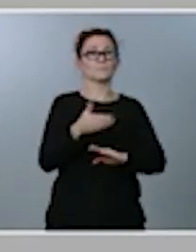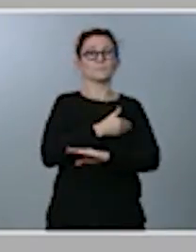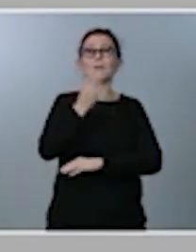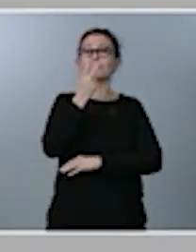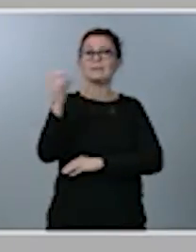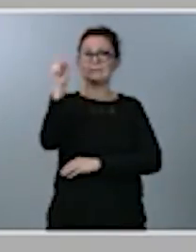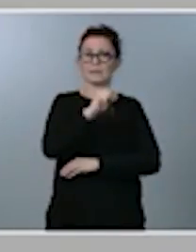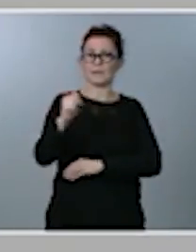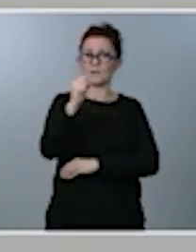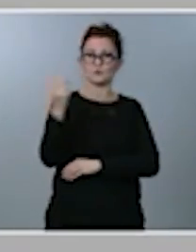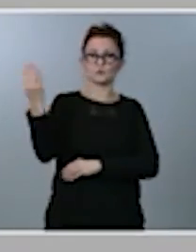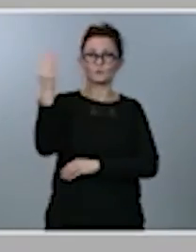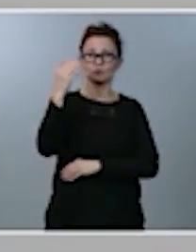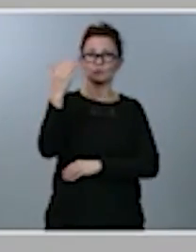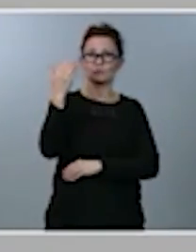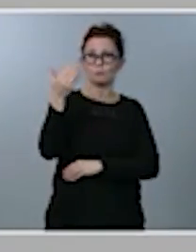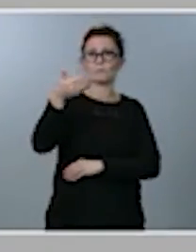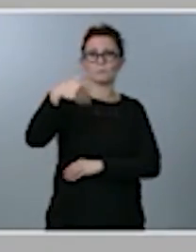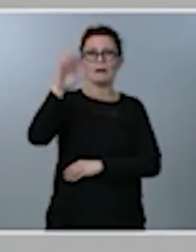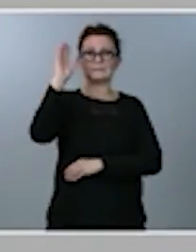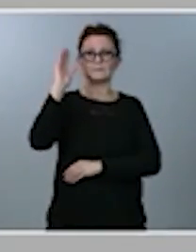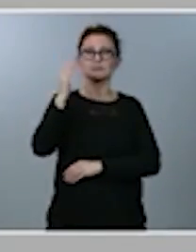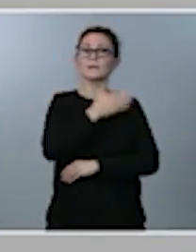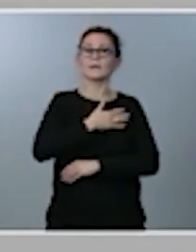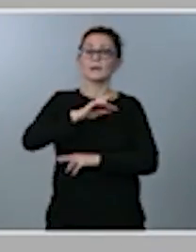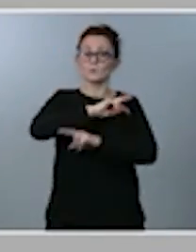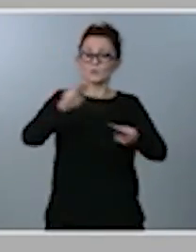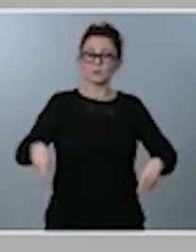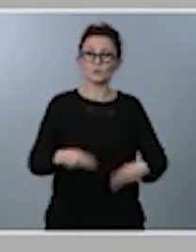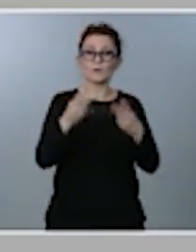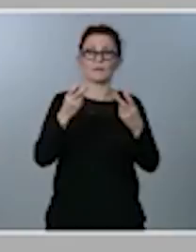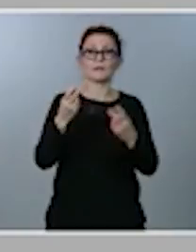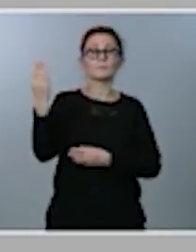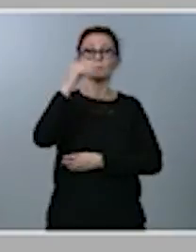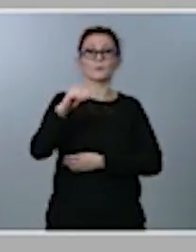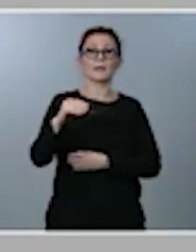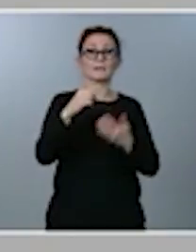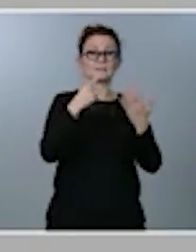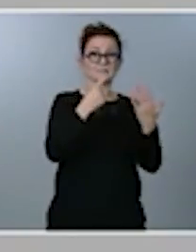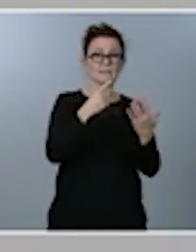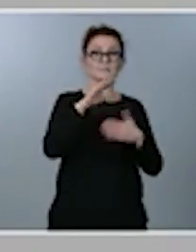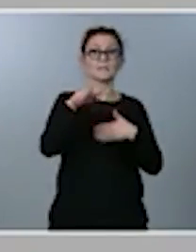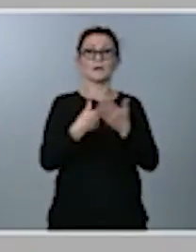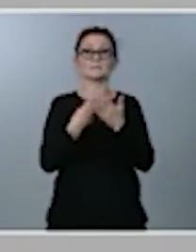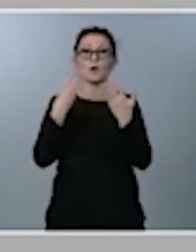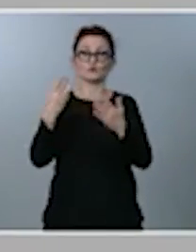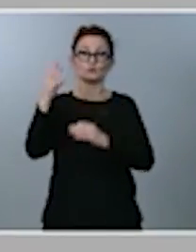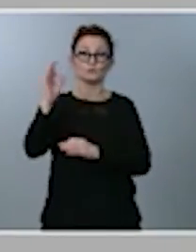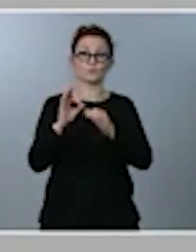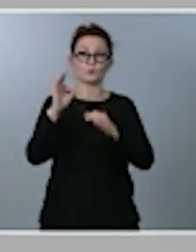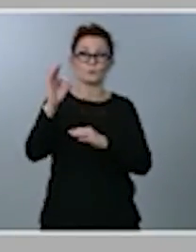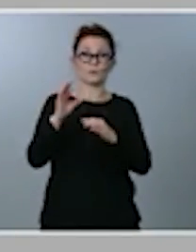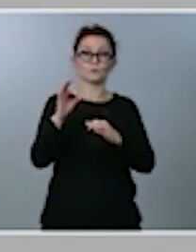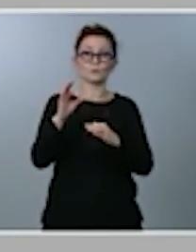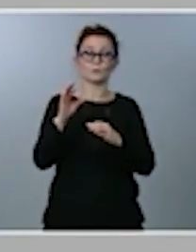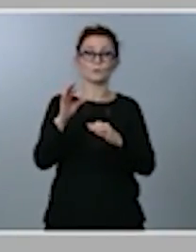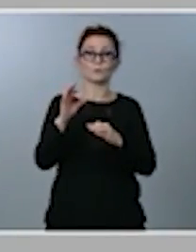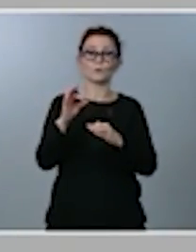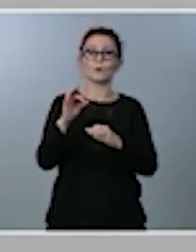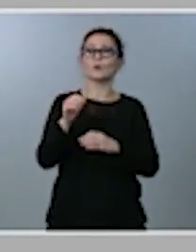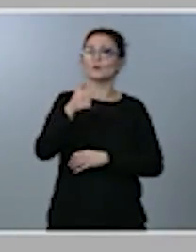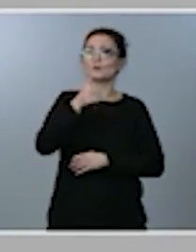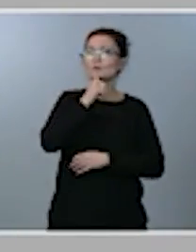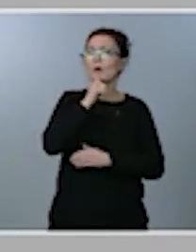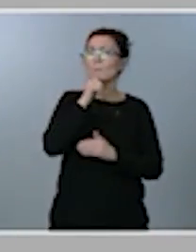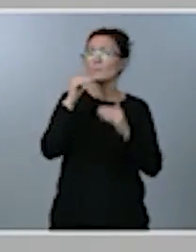Se trata, por tanto, de actualizarlo. El gravamen se incrementa del 6 al 8%, un gravamen que sigue estando muy por debajo de la